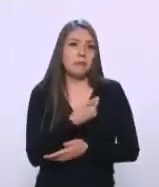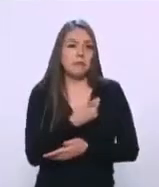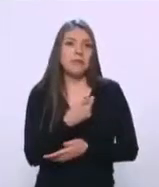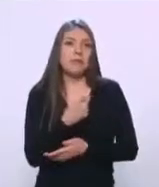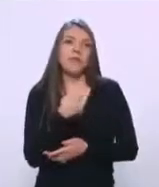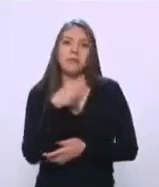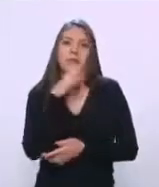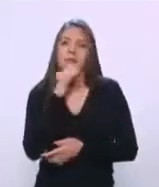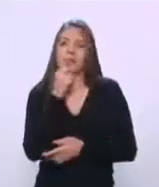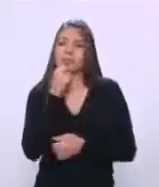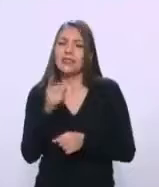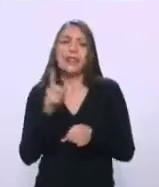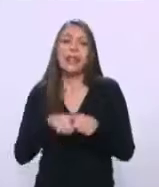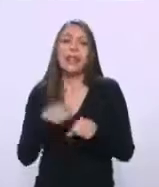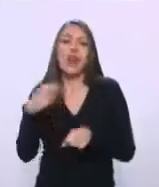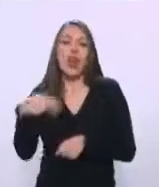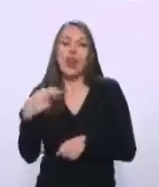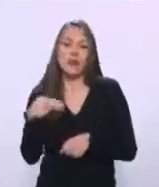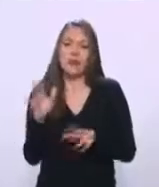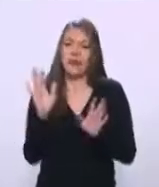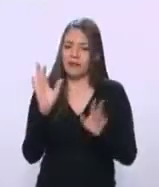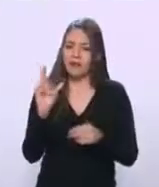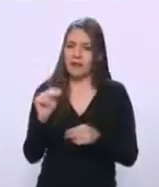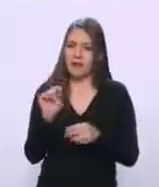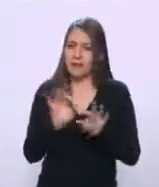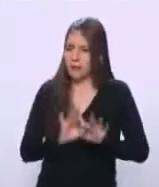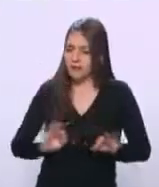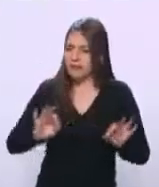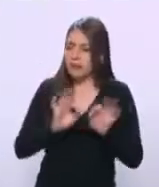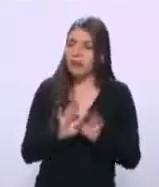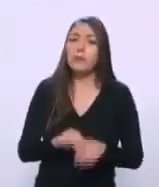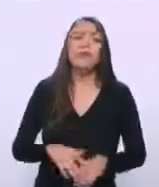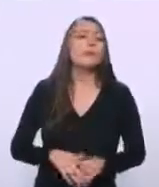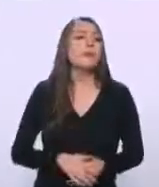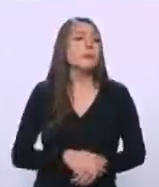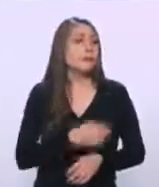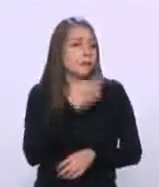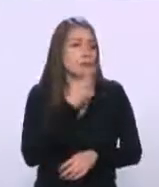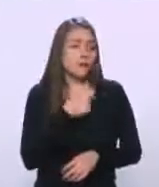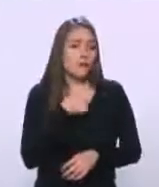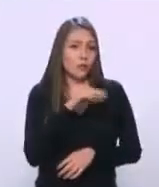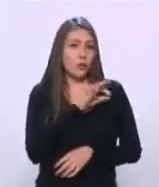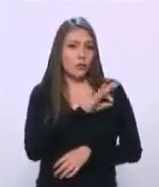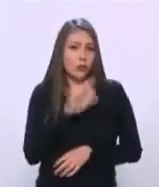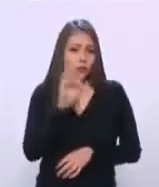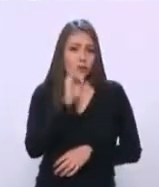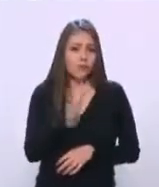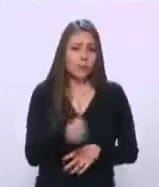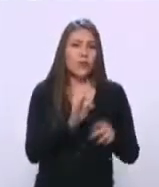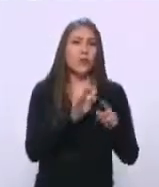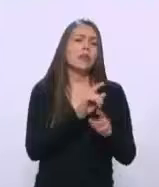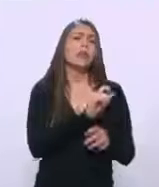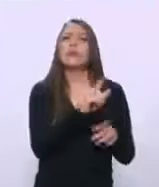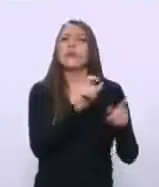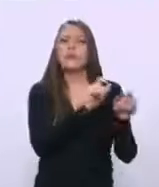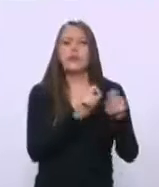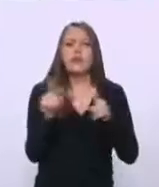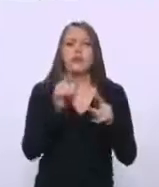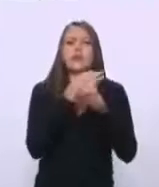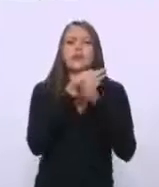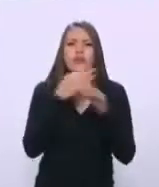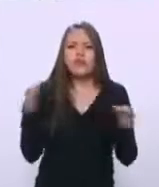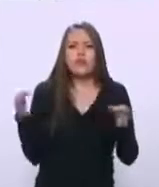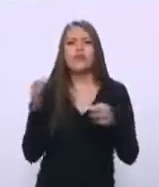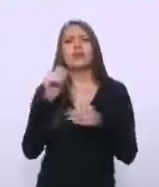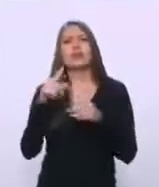es irrelevante su nombre, me preguntó si yo estaría dispuesto a publicar información de los cheques, de los recados, de